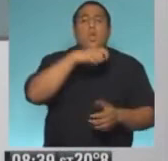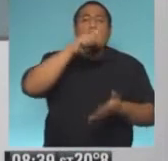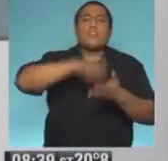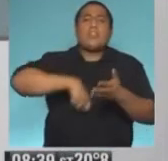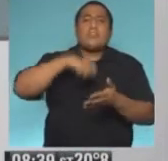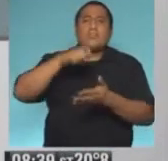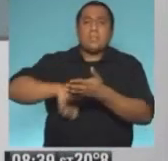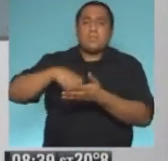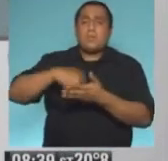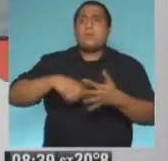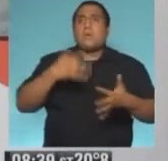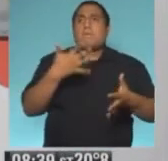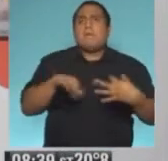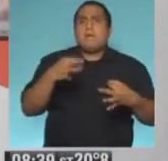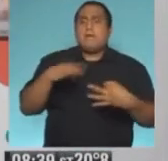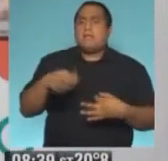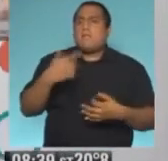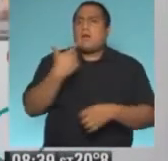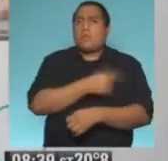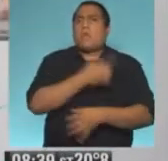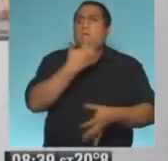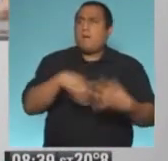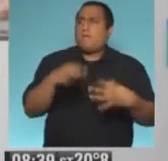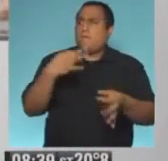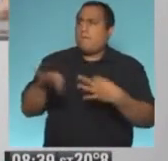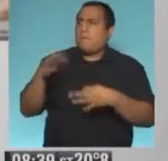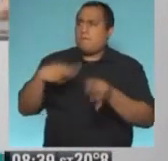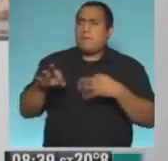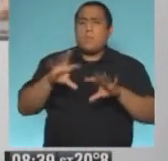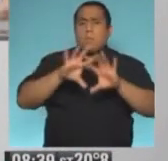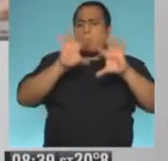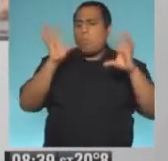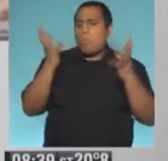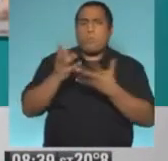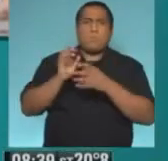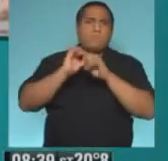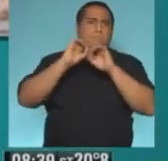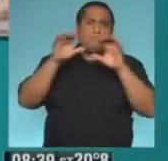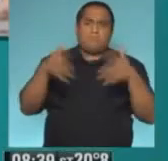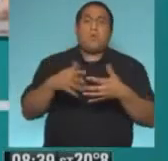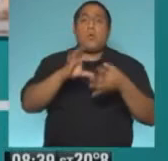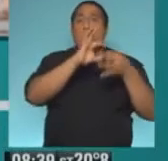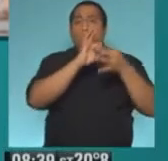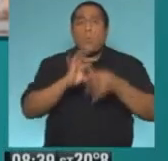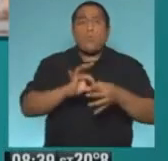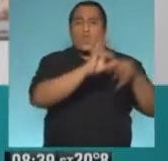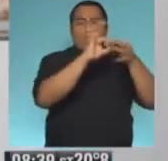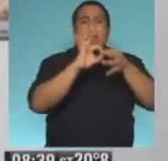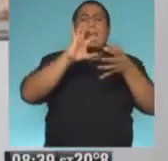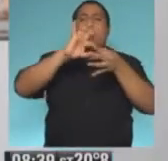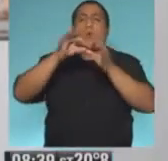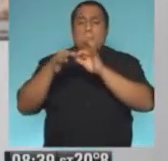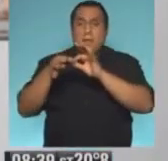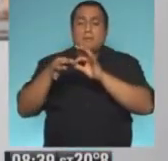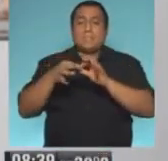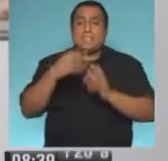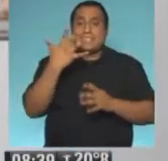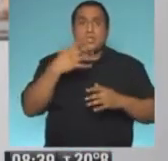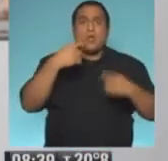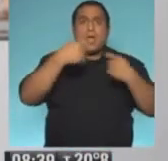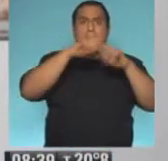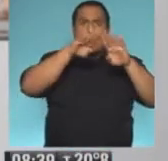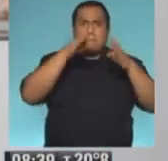vender esta cantidad de vacunas a lo largo de todo el mundo. Precisamente lo que es la Unión Europea, como te digo, sin compresas